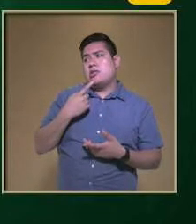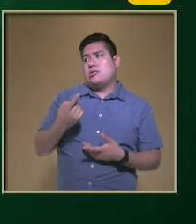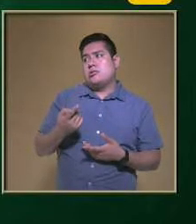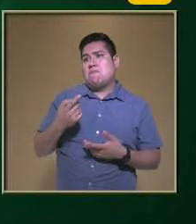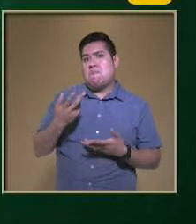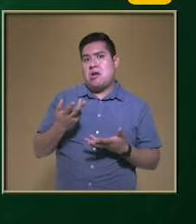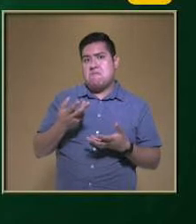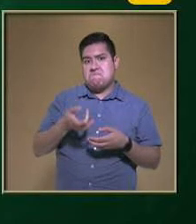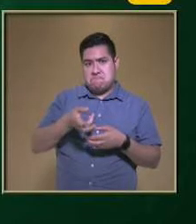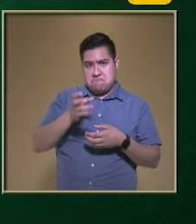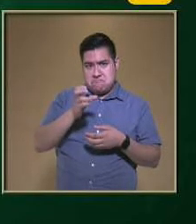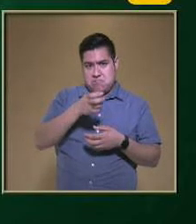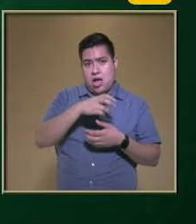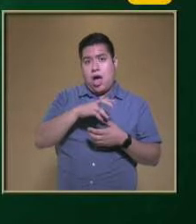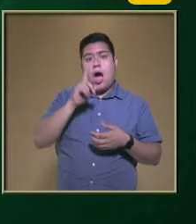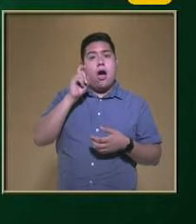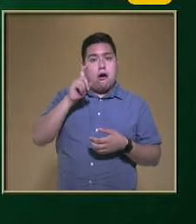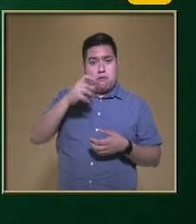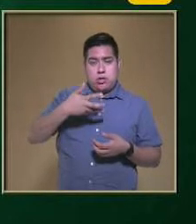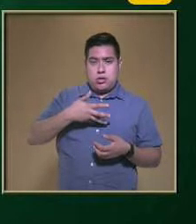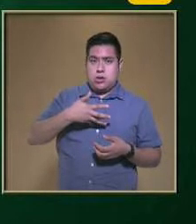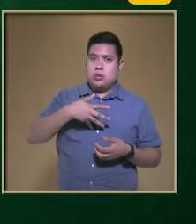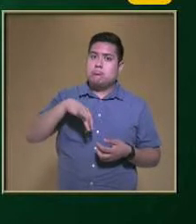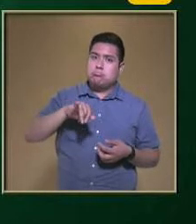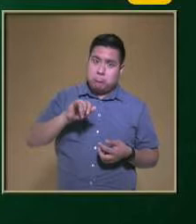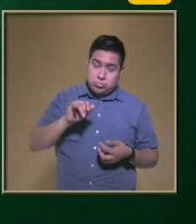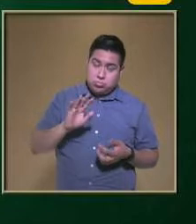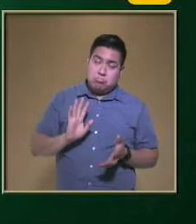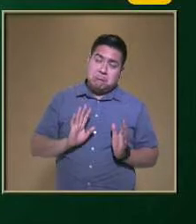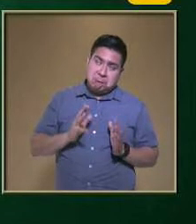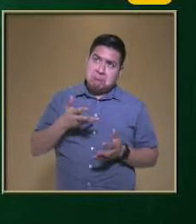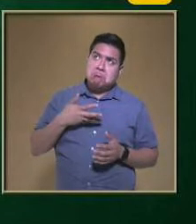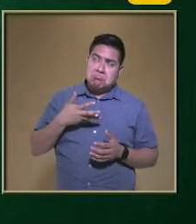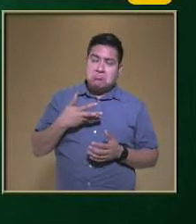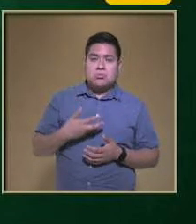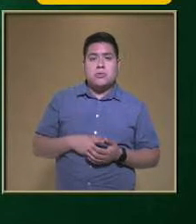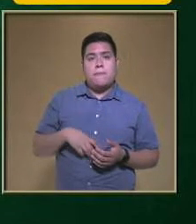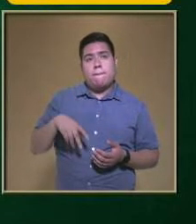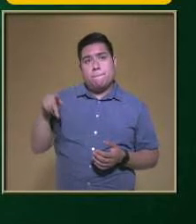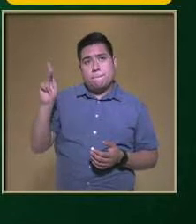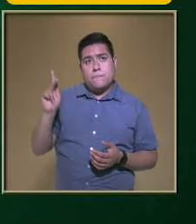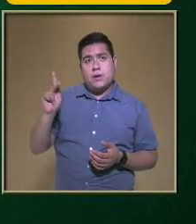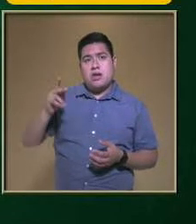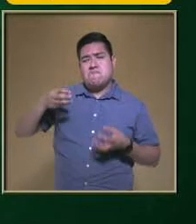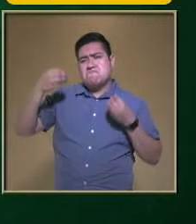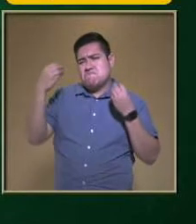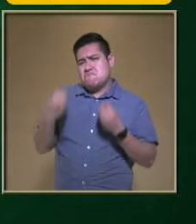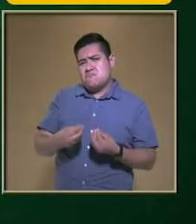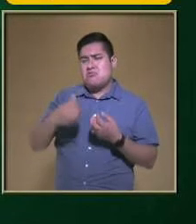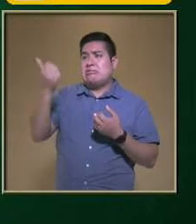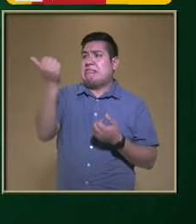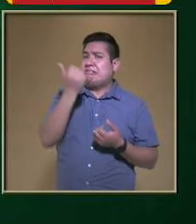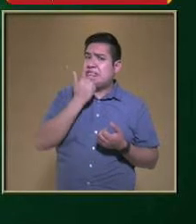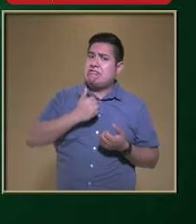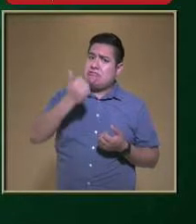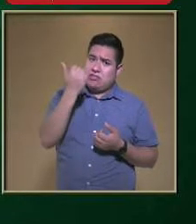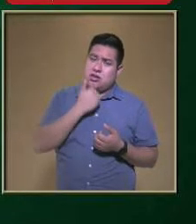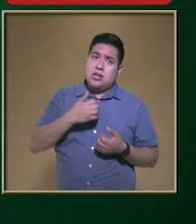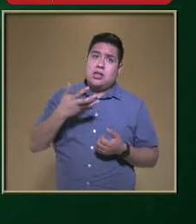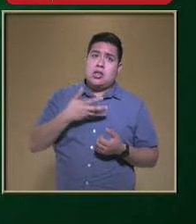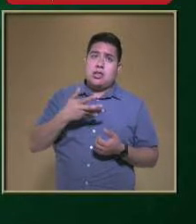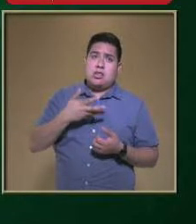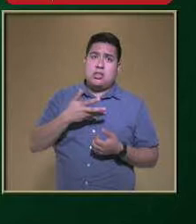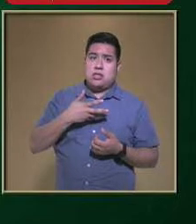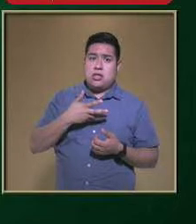es que Los refrescos Tienen agua Pues si Si tienen agua Y Pero además de agua Tienen muchas cucharadas De azúcar Se dice Y se